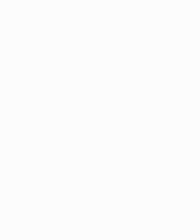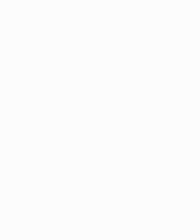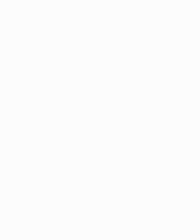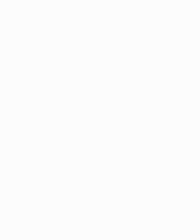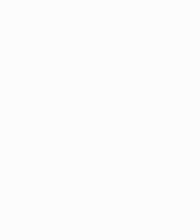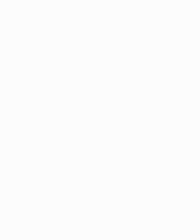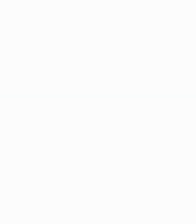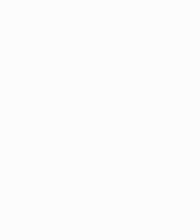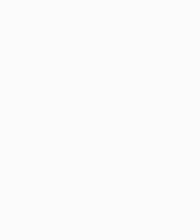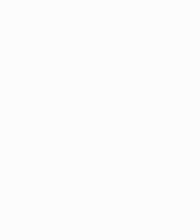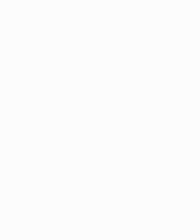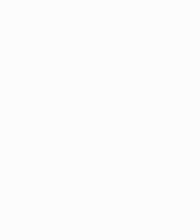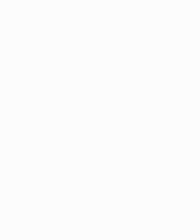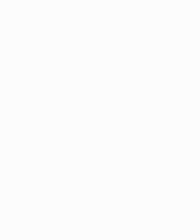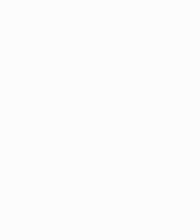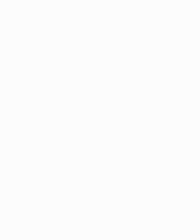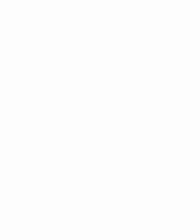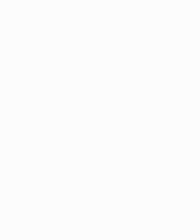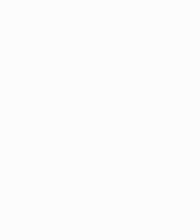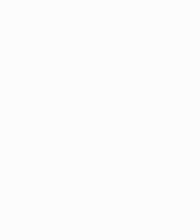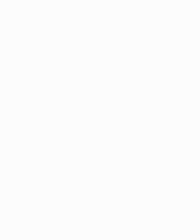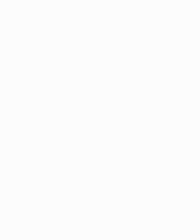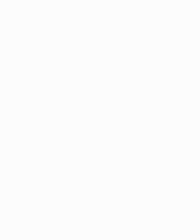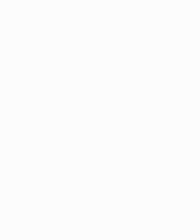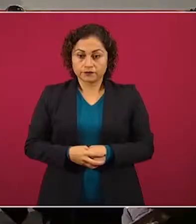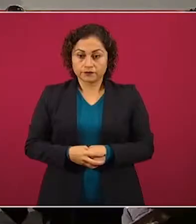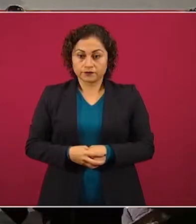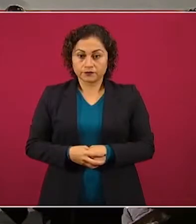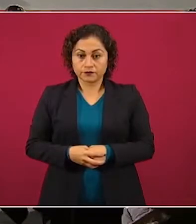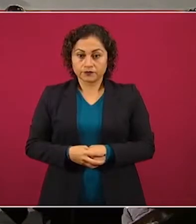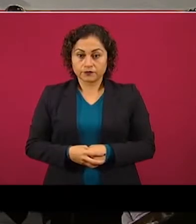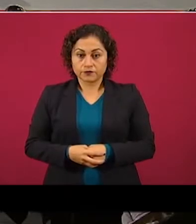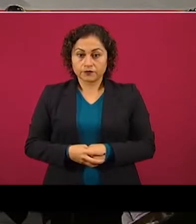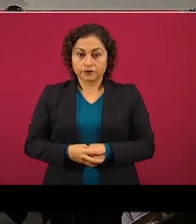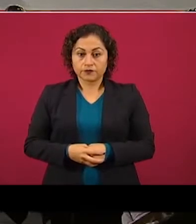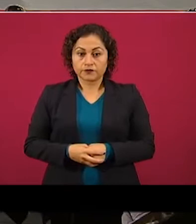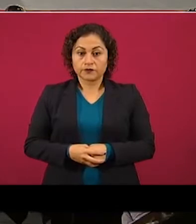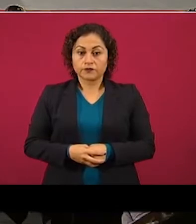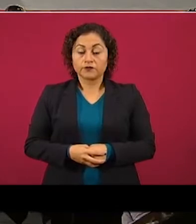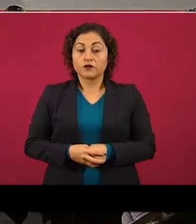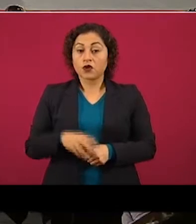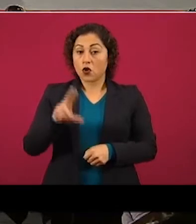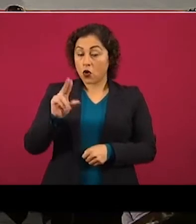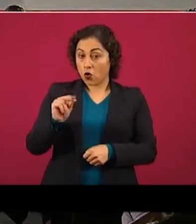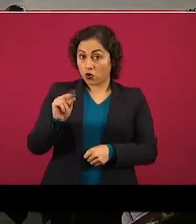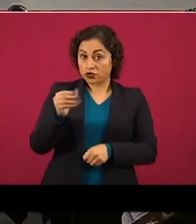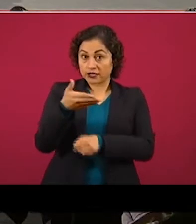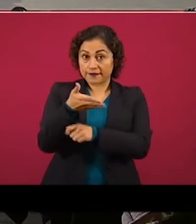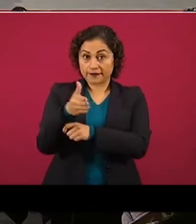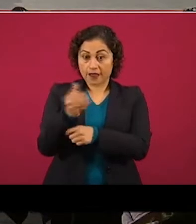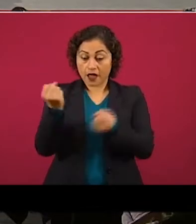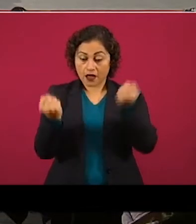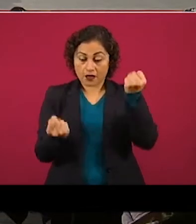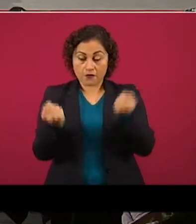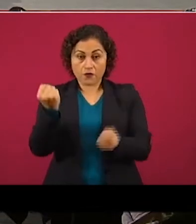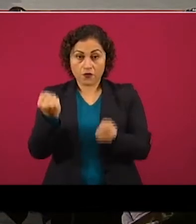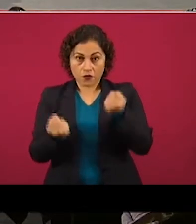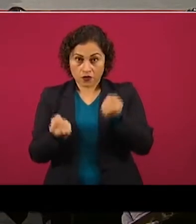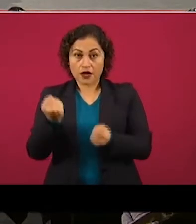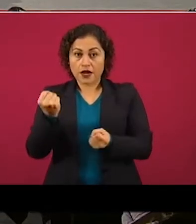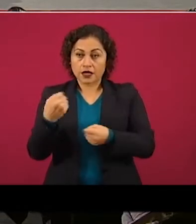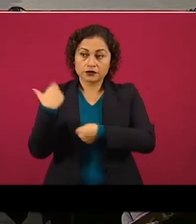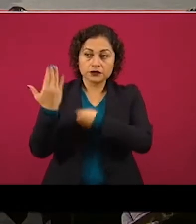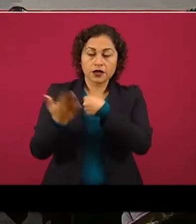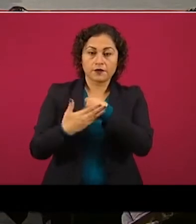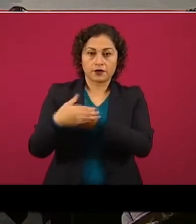ambulancias para hospitales de zonas rurales y marginadas. Las 80 ambulancias que serán compradas con los